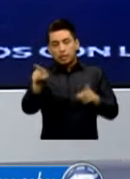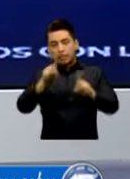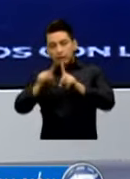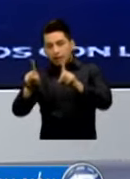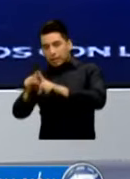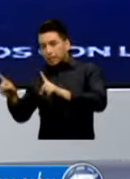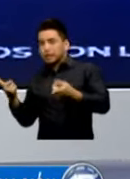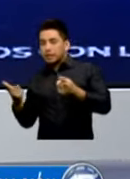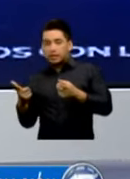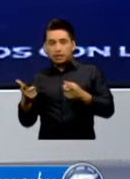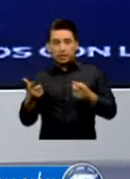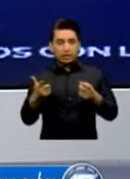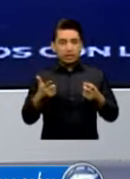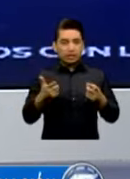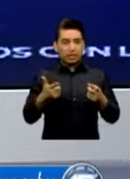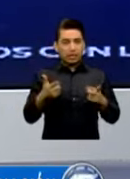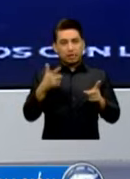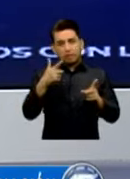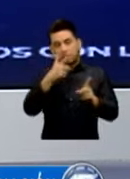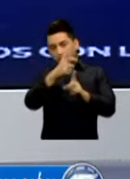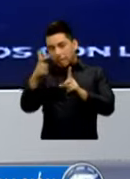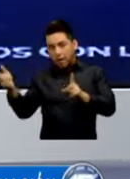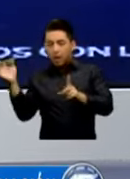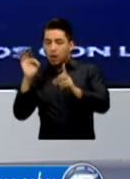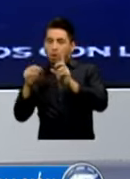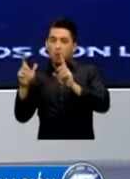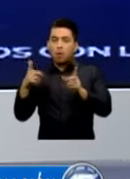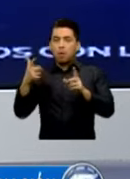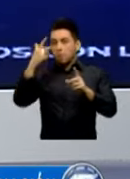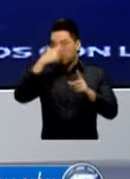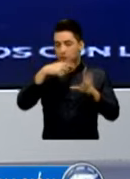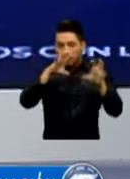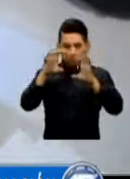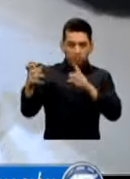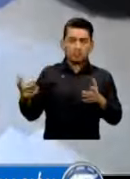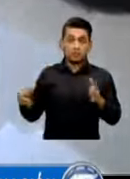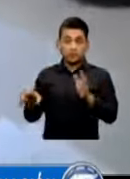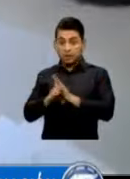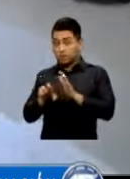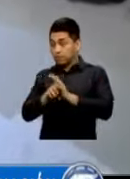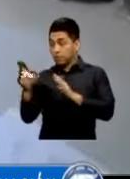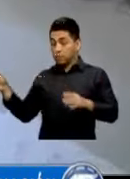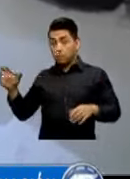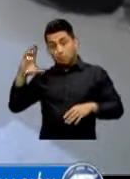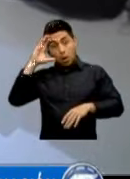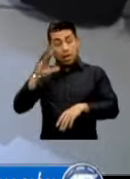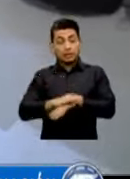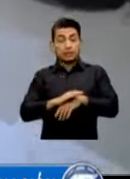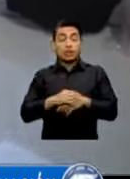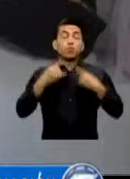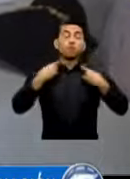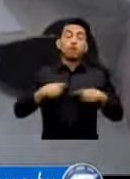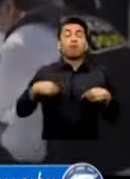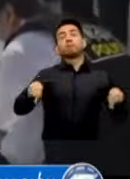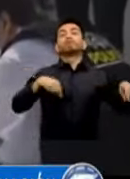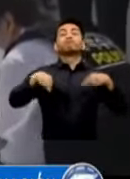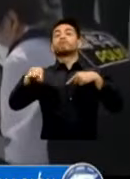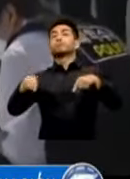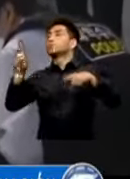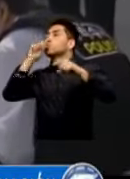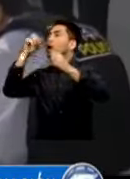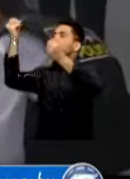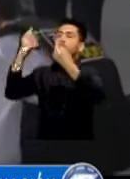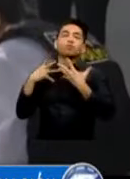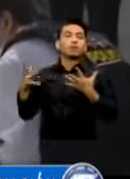Resulta Que si los policías Uniformados Trabajan en la calle Sin información Concreta Es como que Estuvieran Con los ojos Cerrados